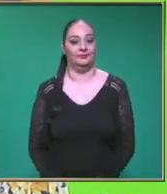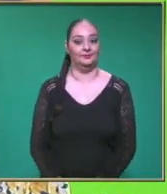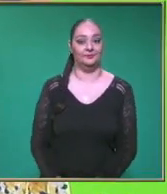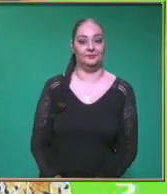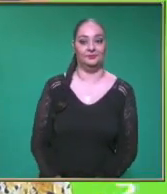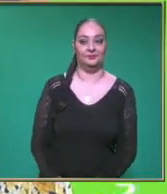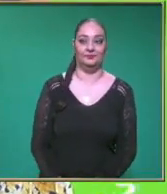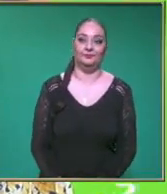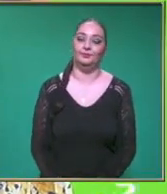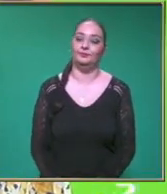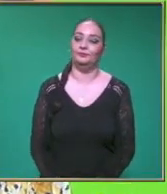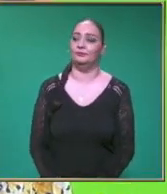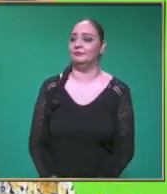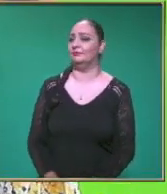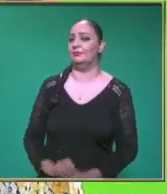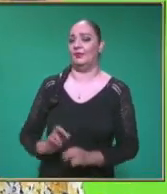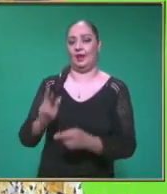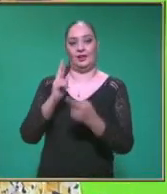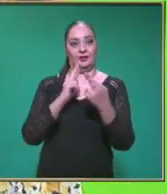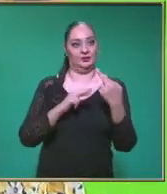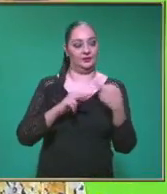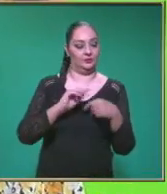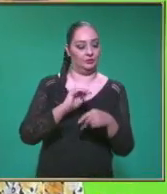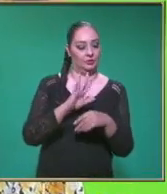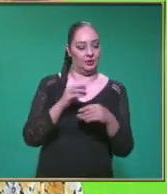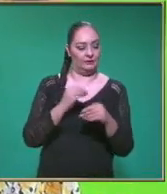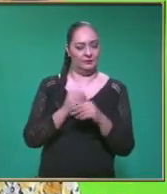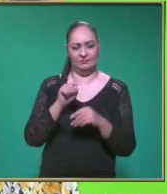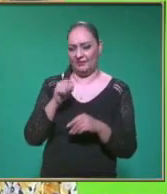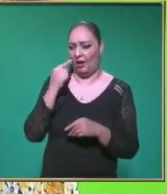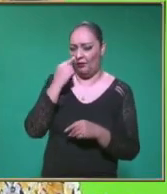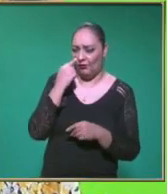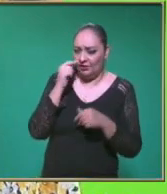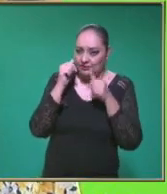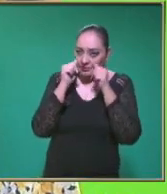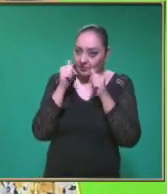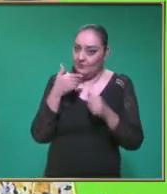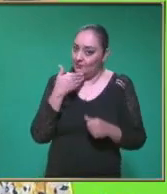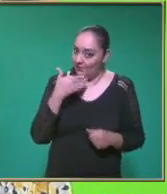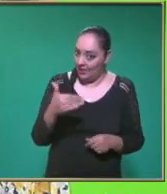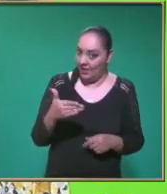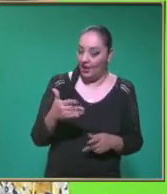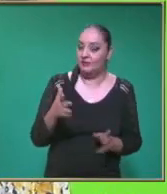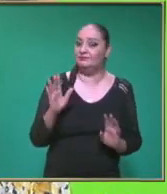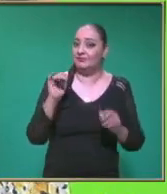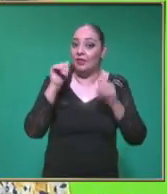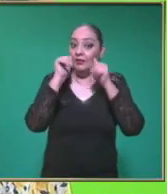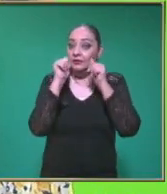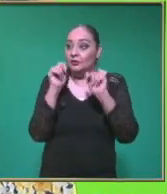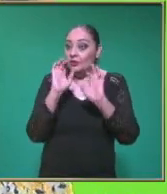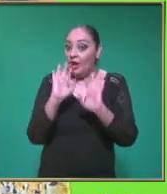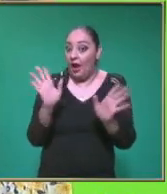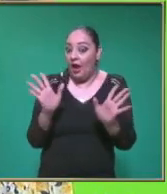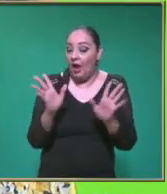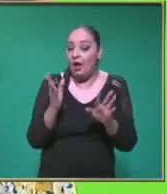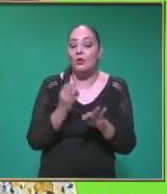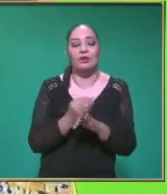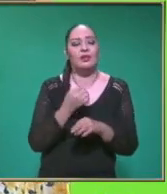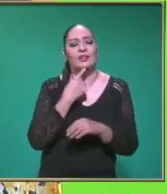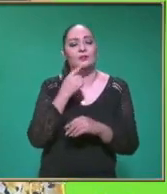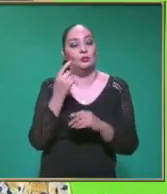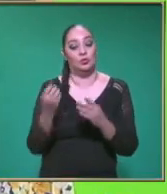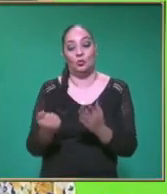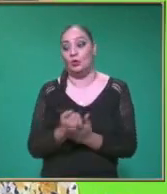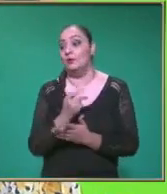Muy bien Ya estamos de regreso Analizaron bien el video Pusieron atención Ya estamos hablando De un término nuevo